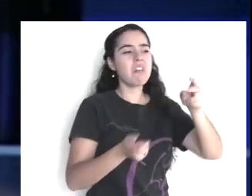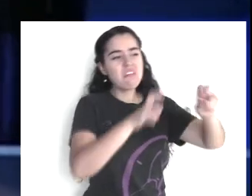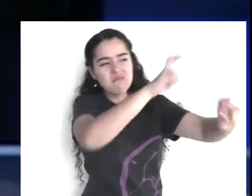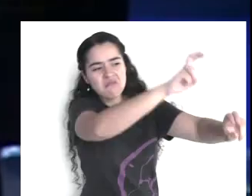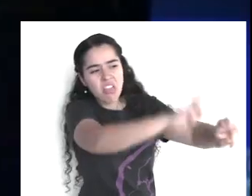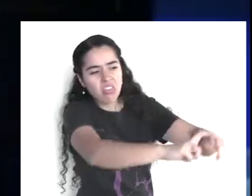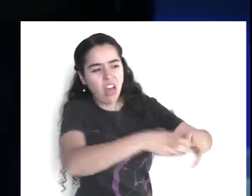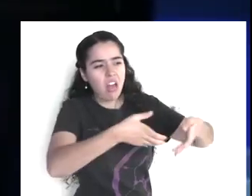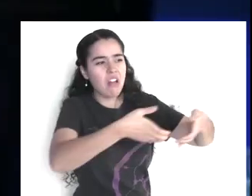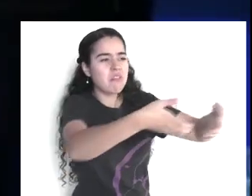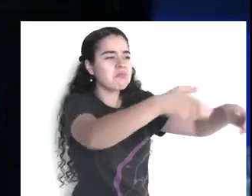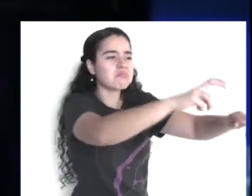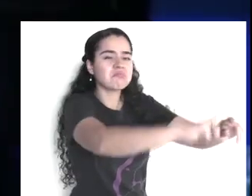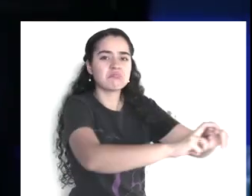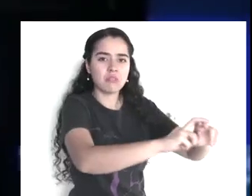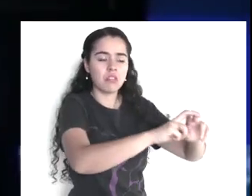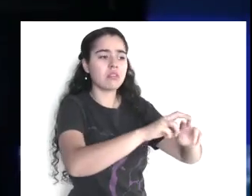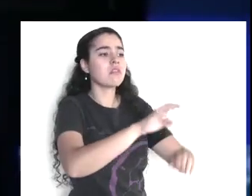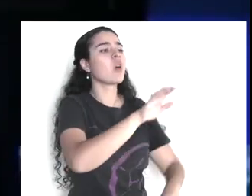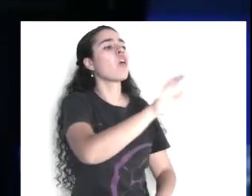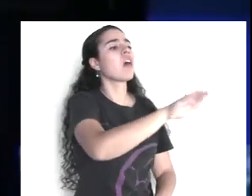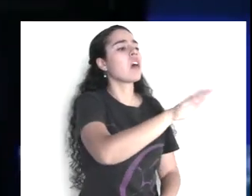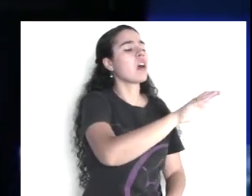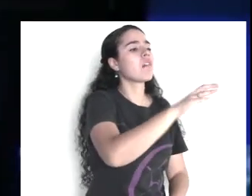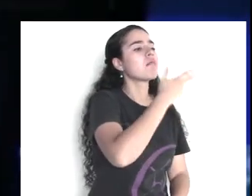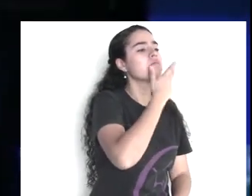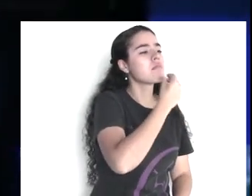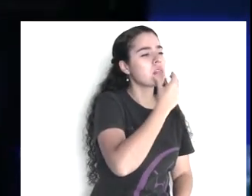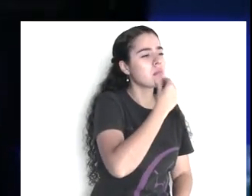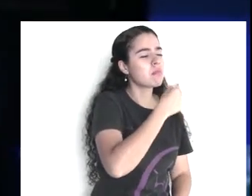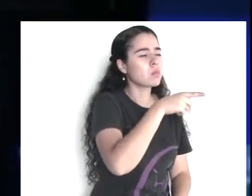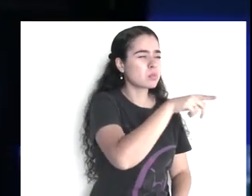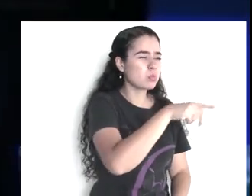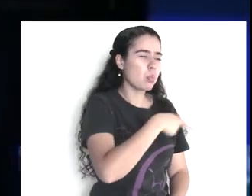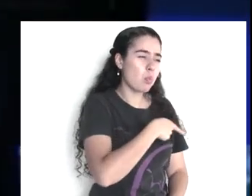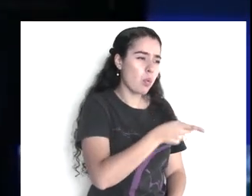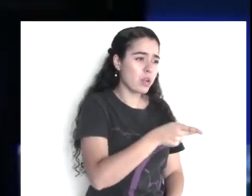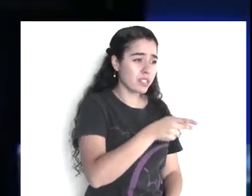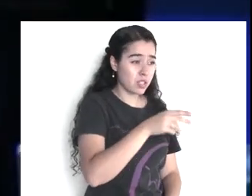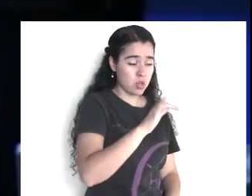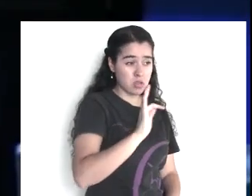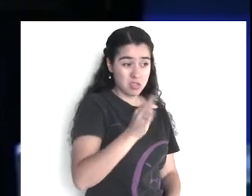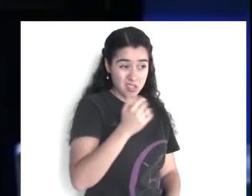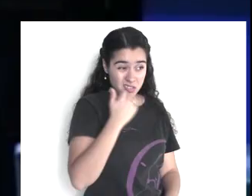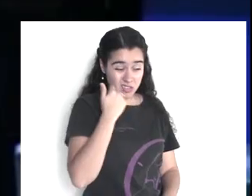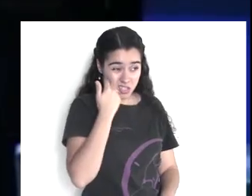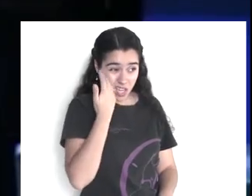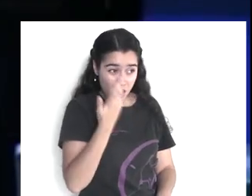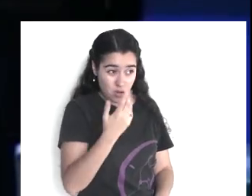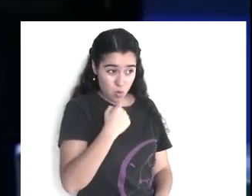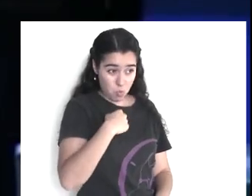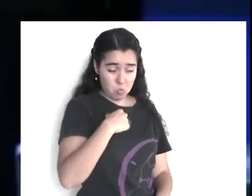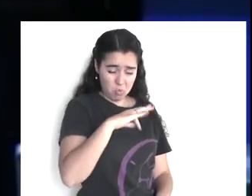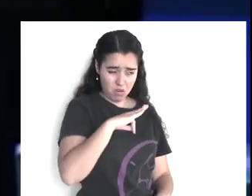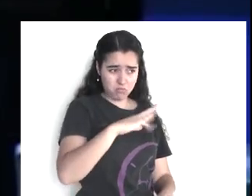entonces, dice, se acerca a él, y le dice, oye, si yo, te regalo, cien dólares,